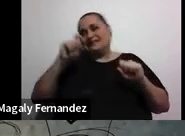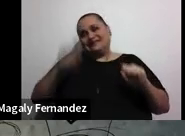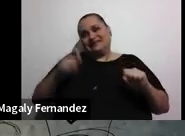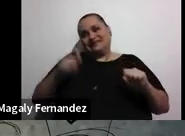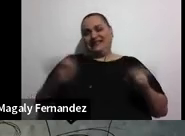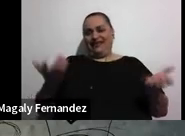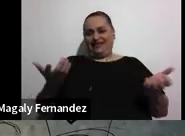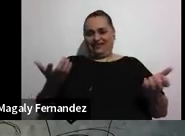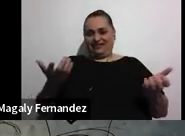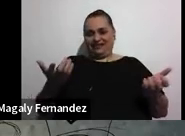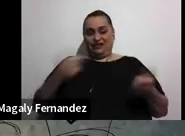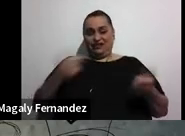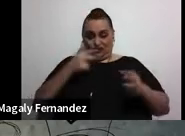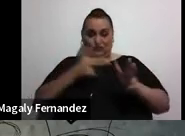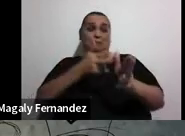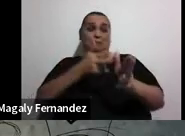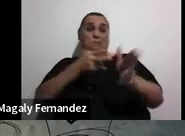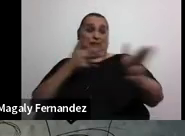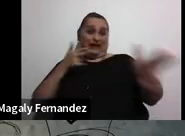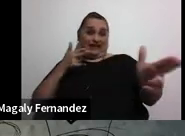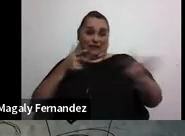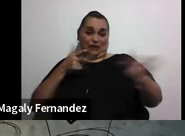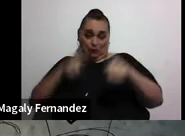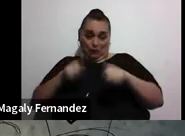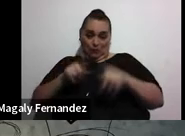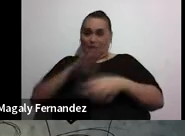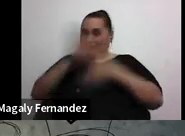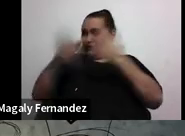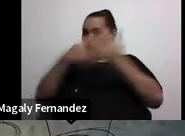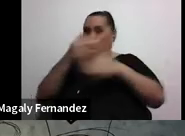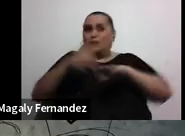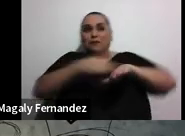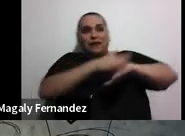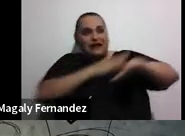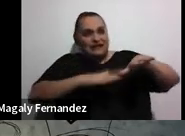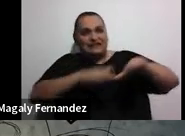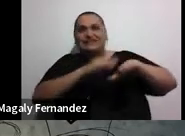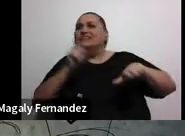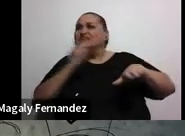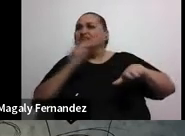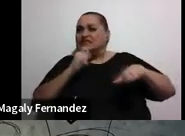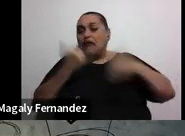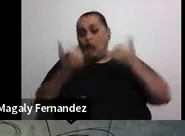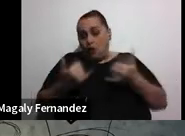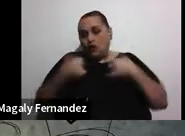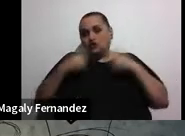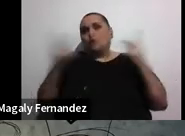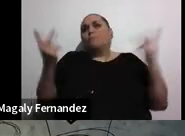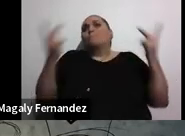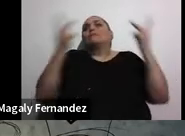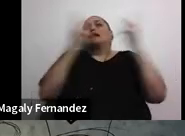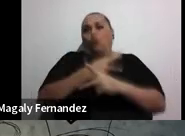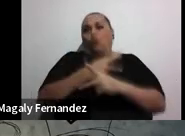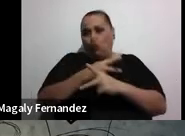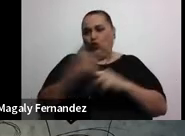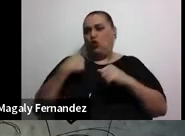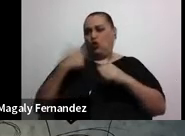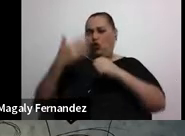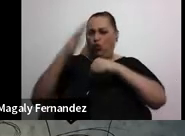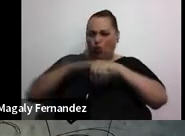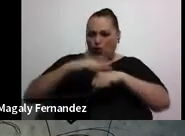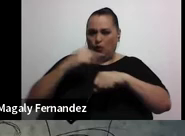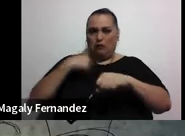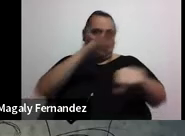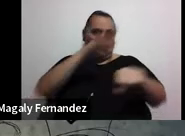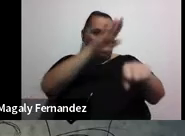en una presa como la que tenemos, bueno, en todo el país es difícil, y ahora yo lo hago más grande, atormentándome, culpando a la gente y